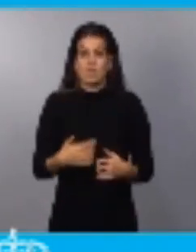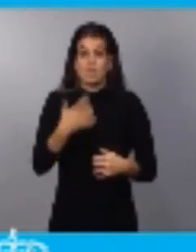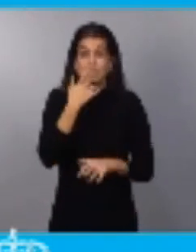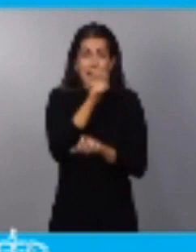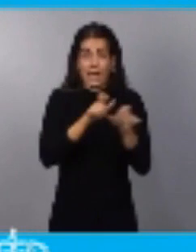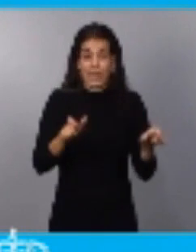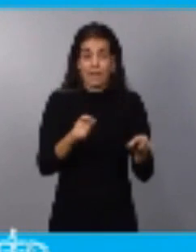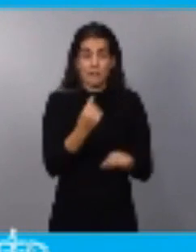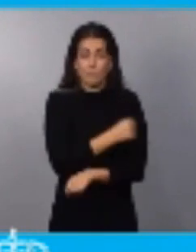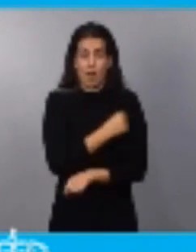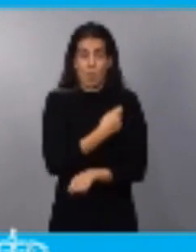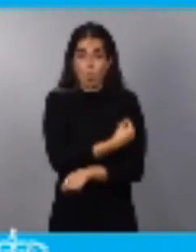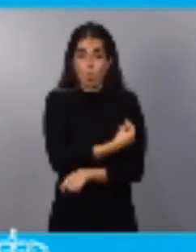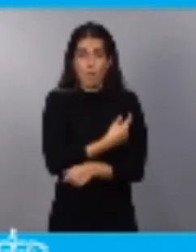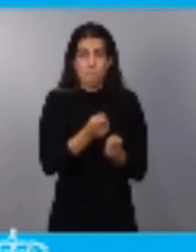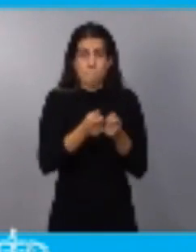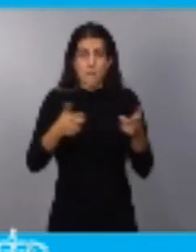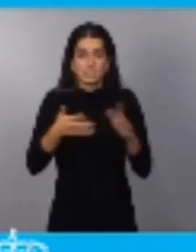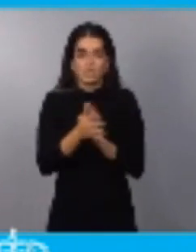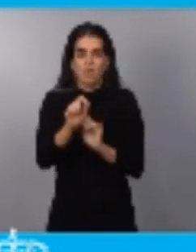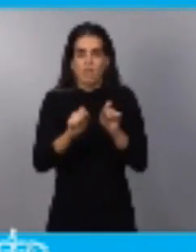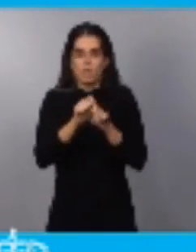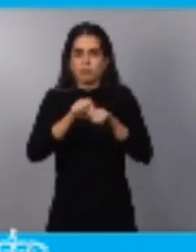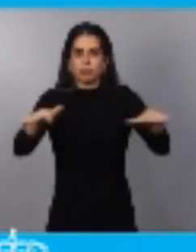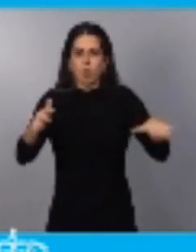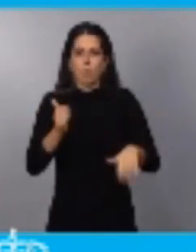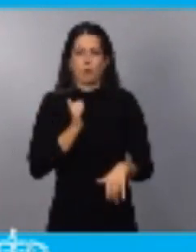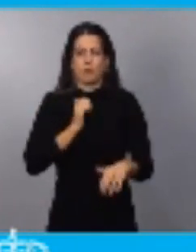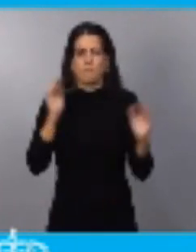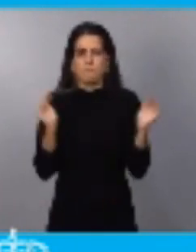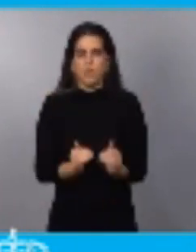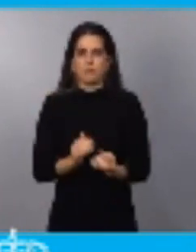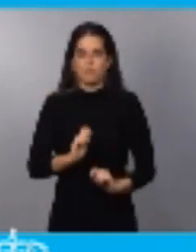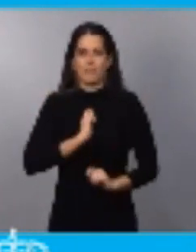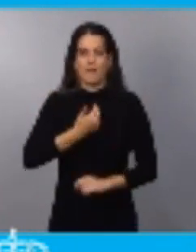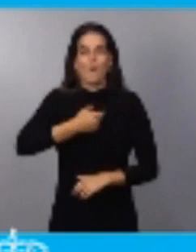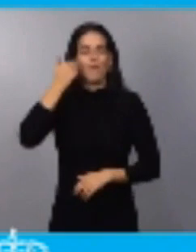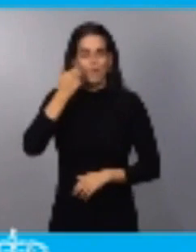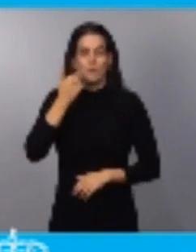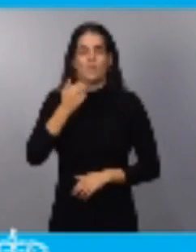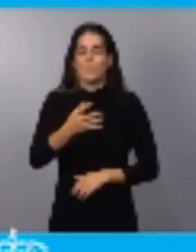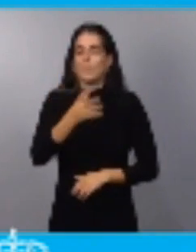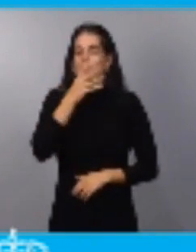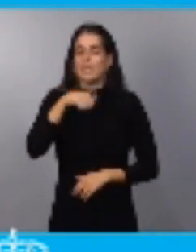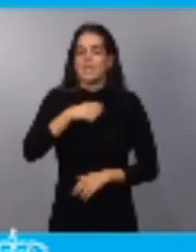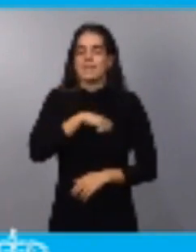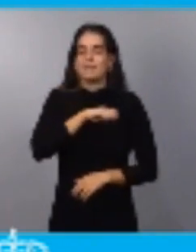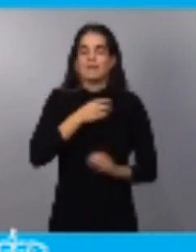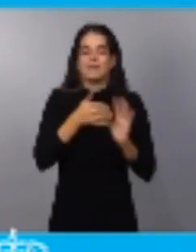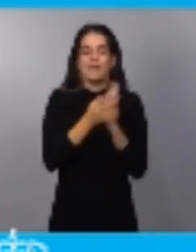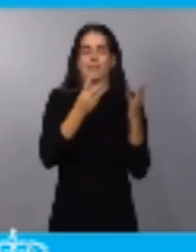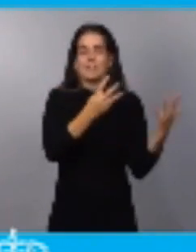oportunidades tendrá el virus de expandirse. Y en ese sentido es un orgullo contar en España con un 89%,